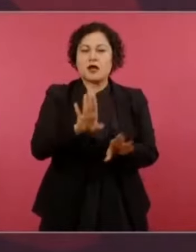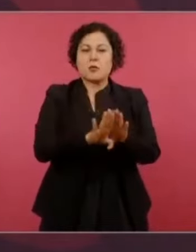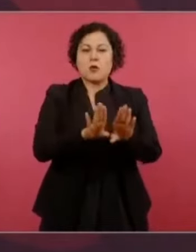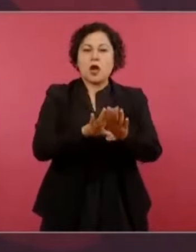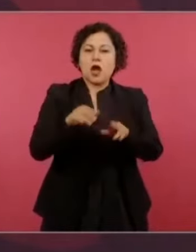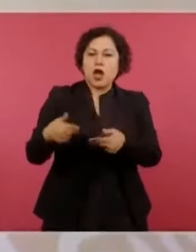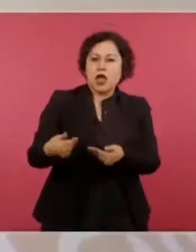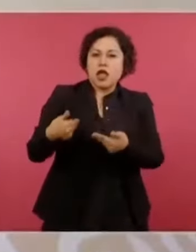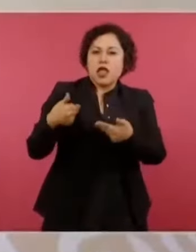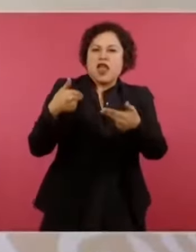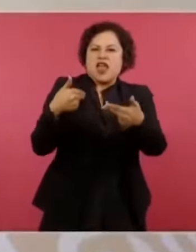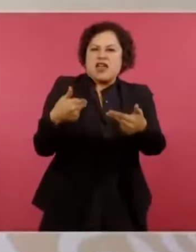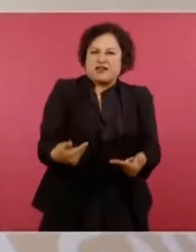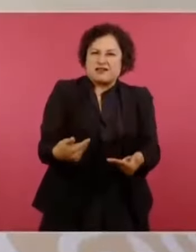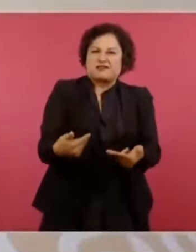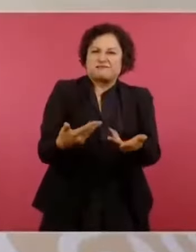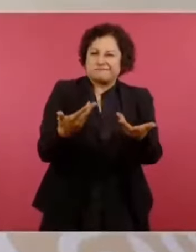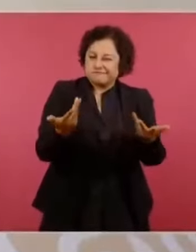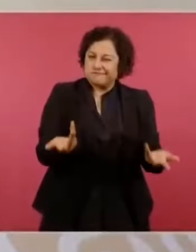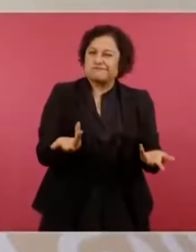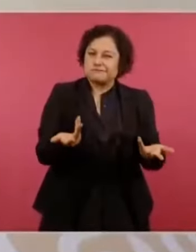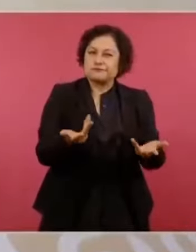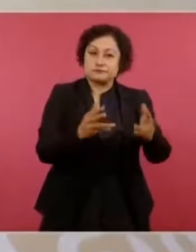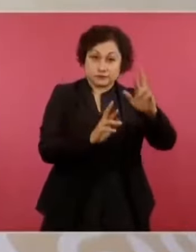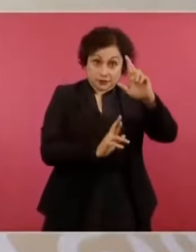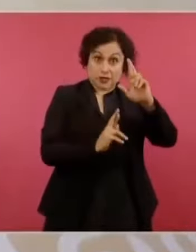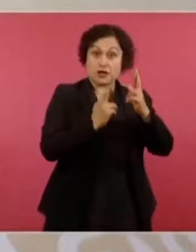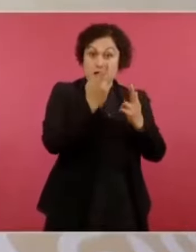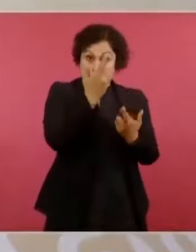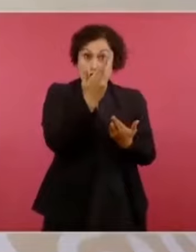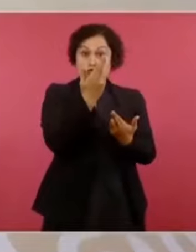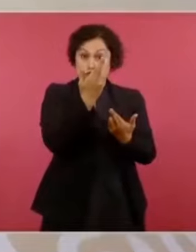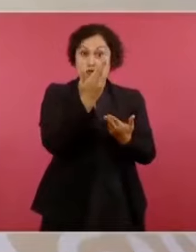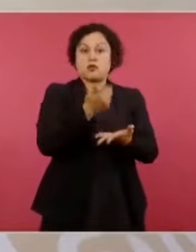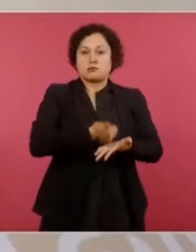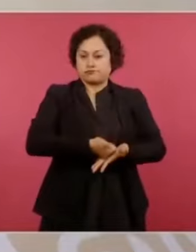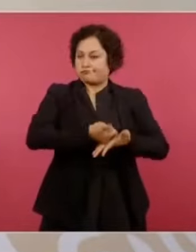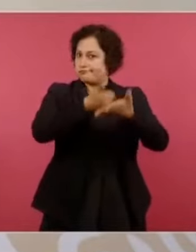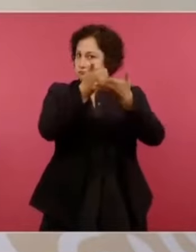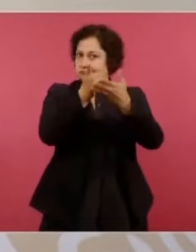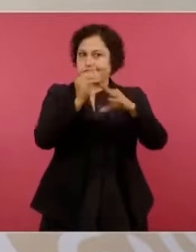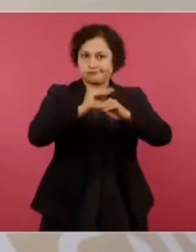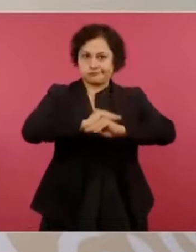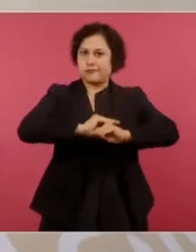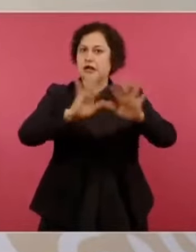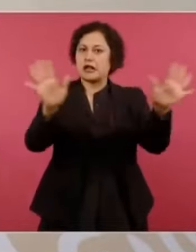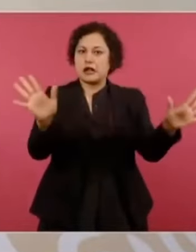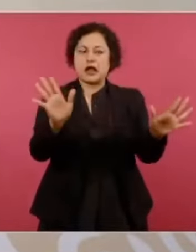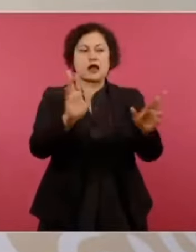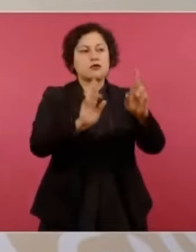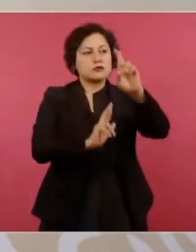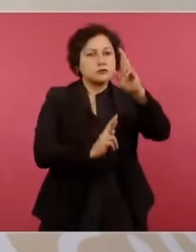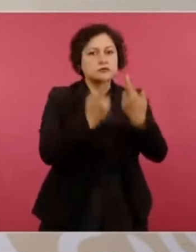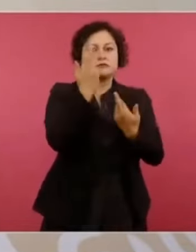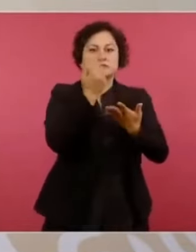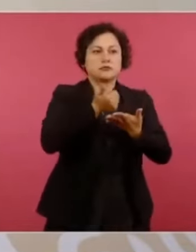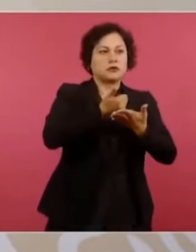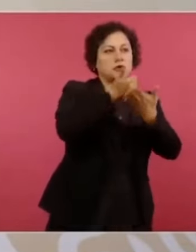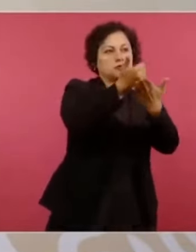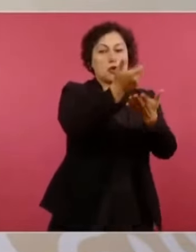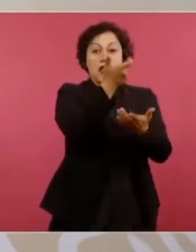Se avanzó con la Revolución desde luego en el terreno económico y sobre todo en lo social.